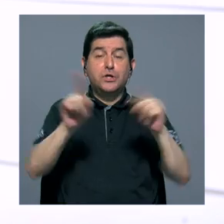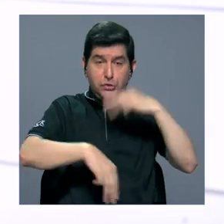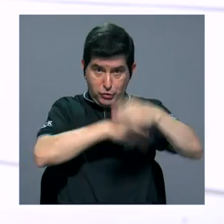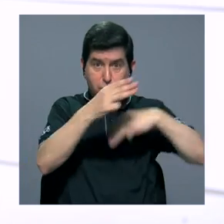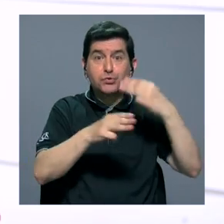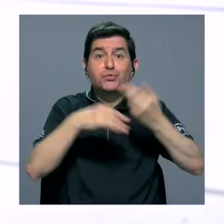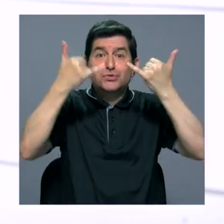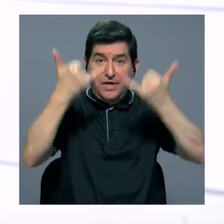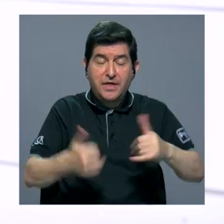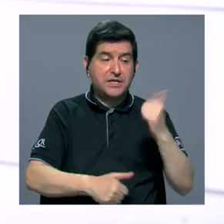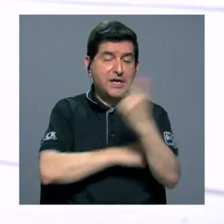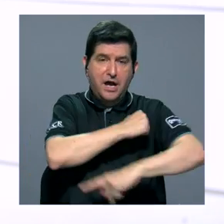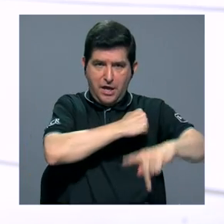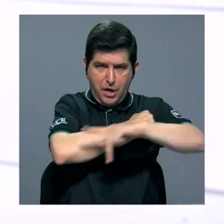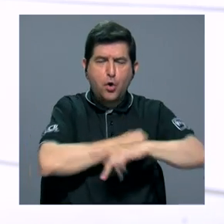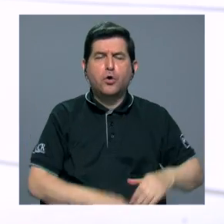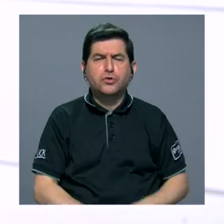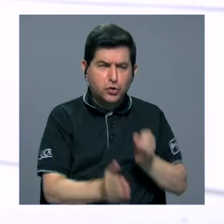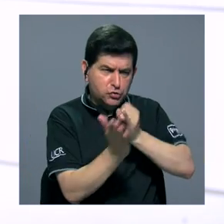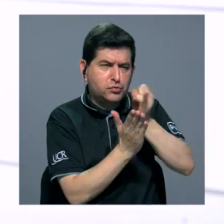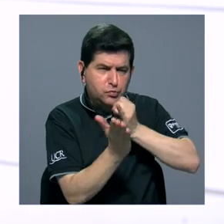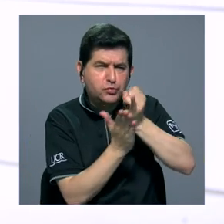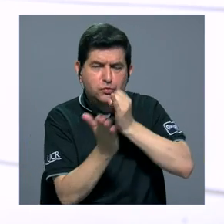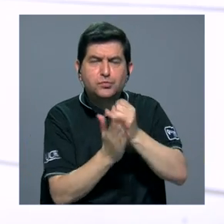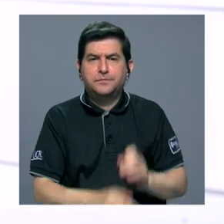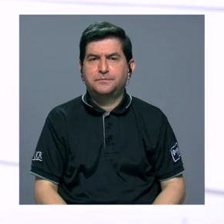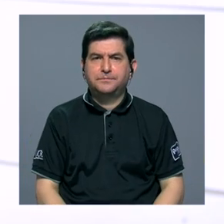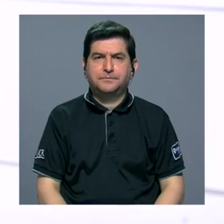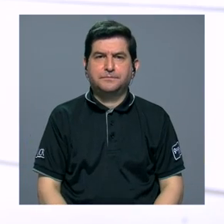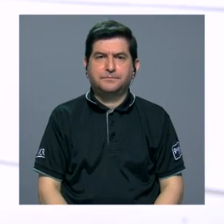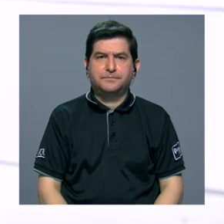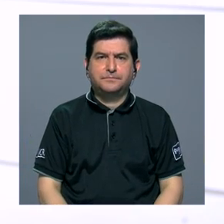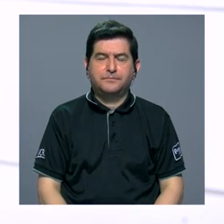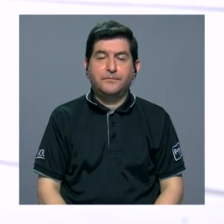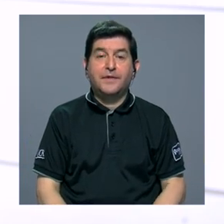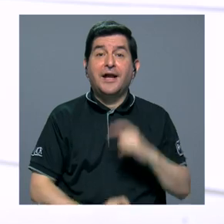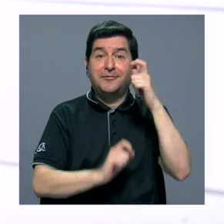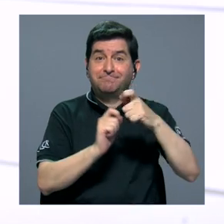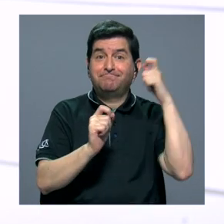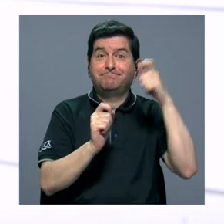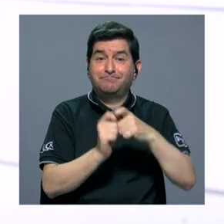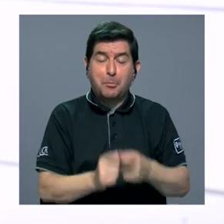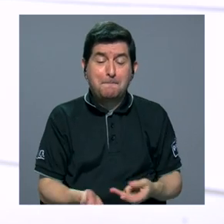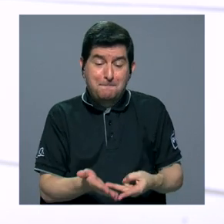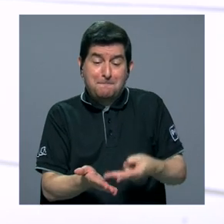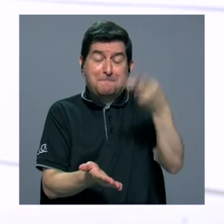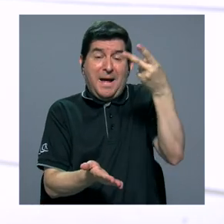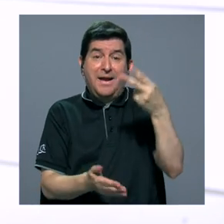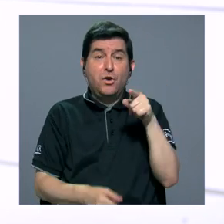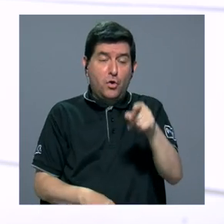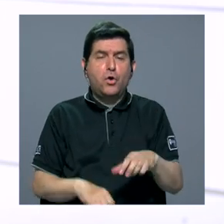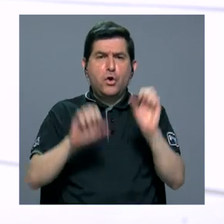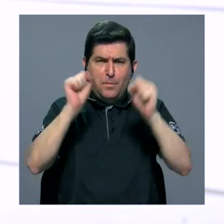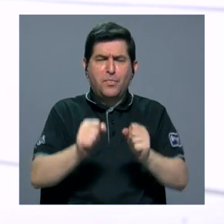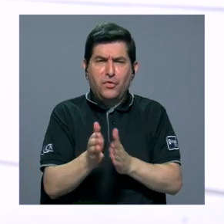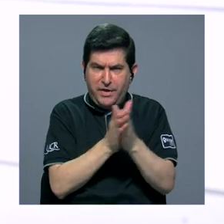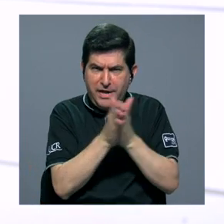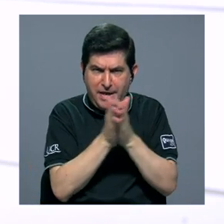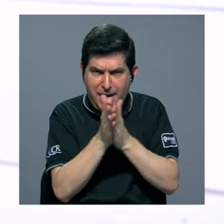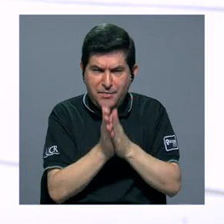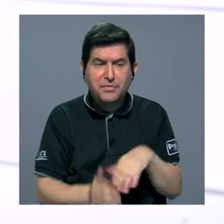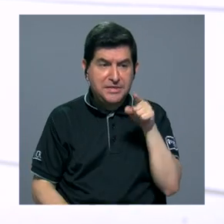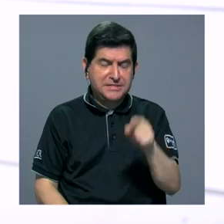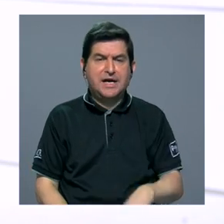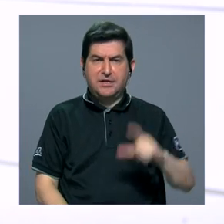mundial y que ya hay otros países que están investigando, es que precisamente por el costo que se le puede recuperar a las